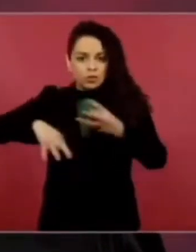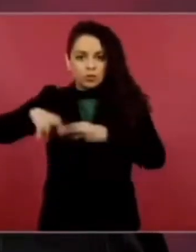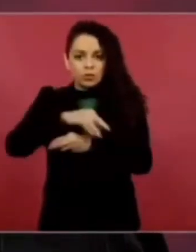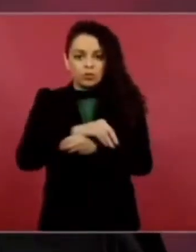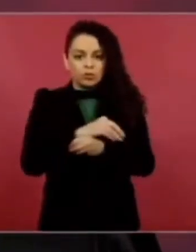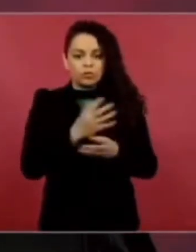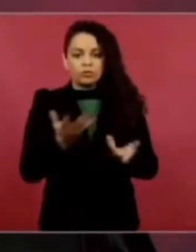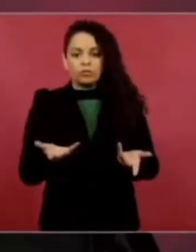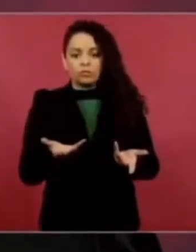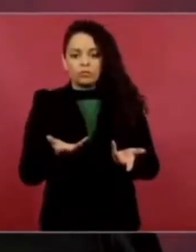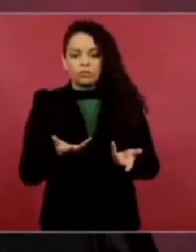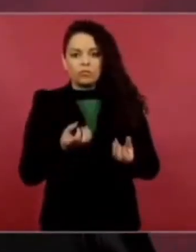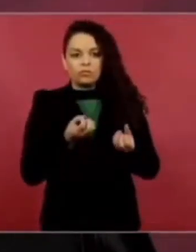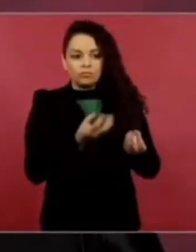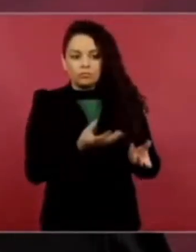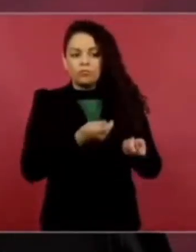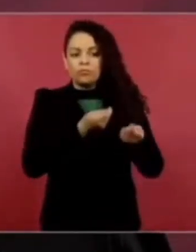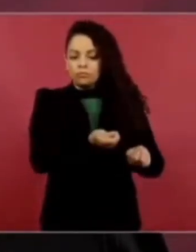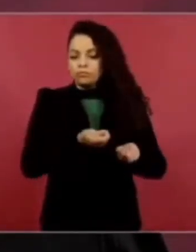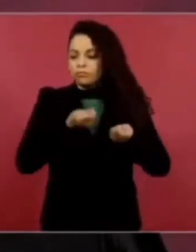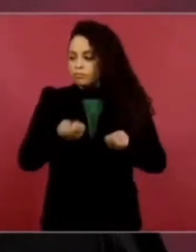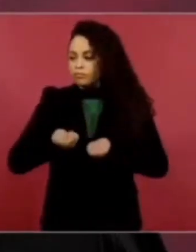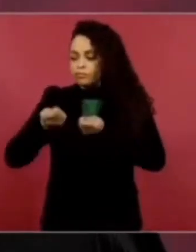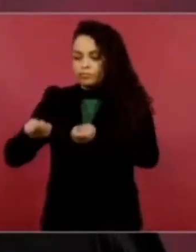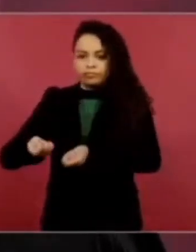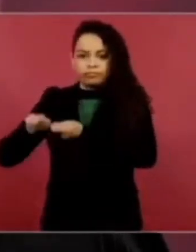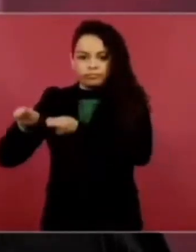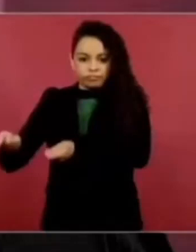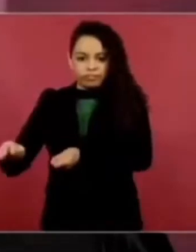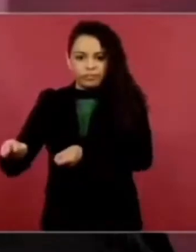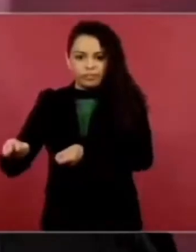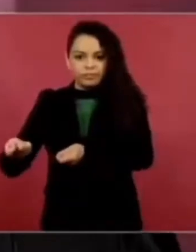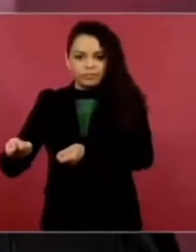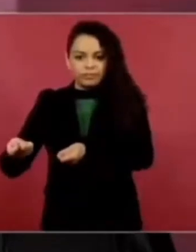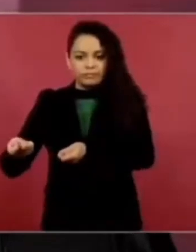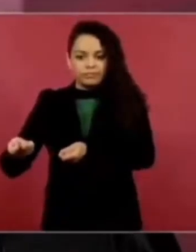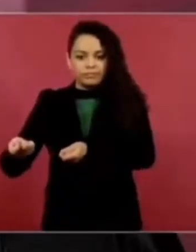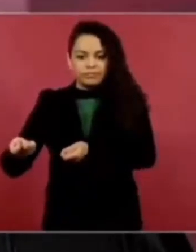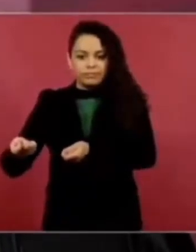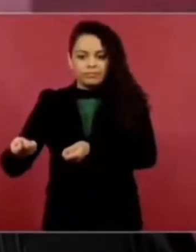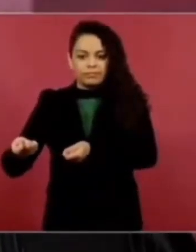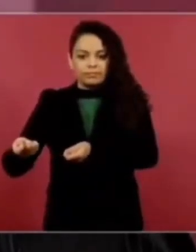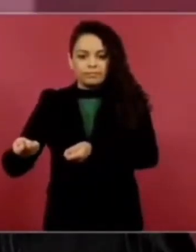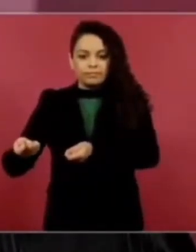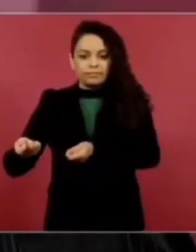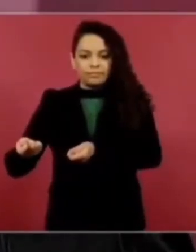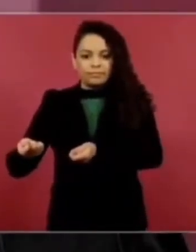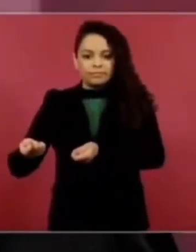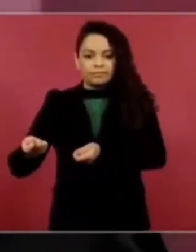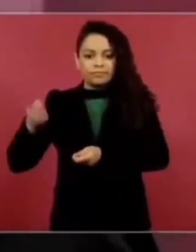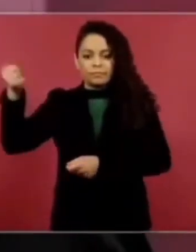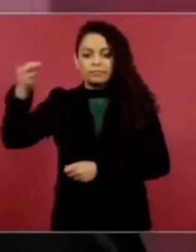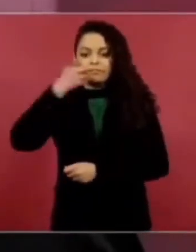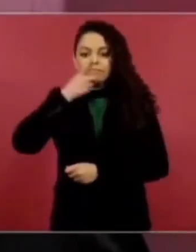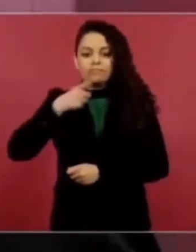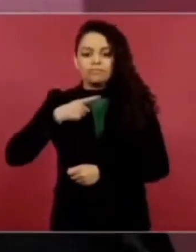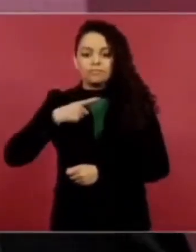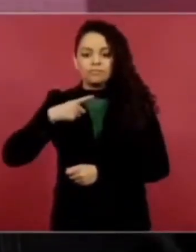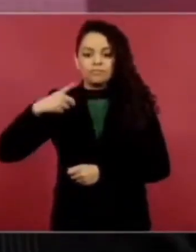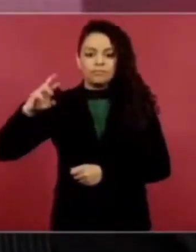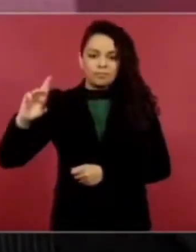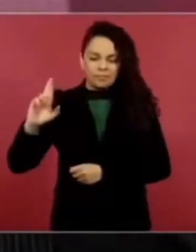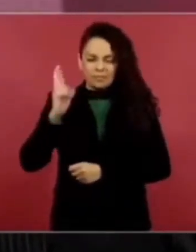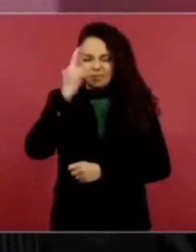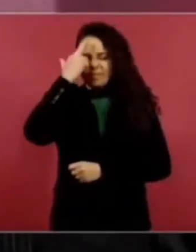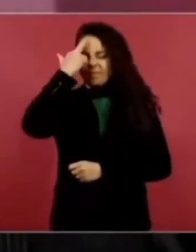dice, hay que regresar a Keynes, hay que regresar a Keynes.